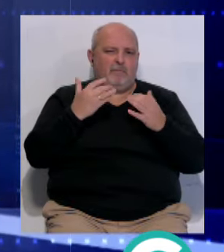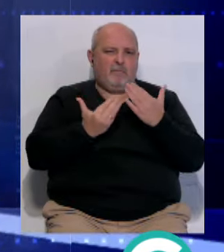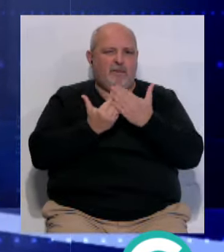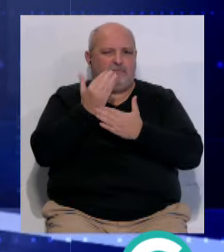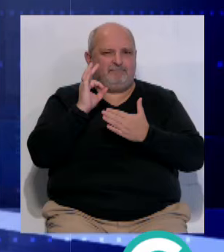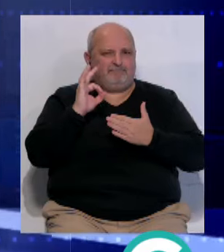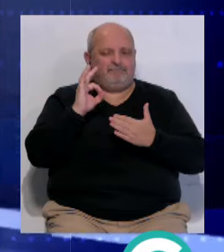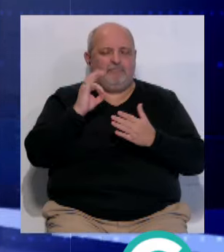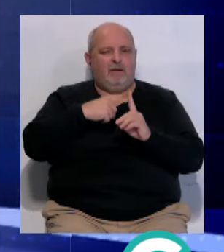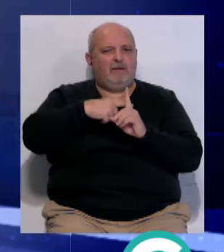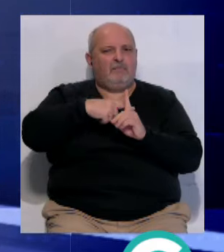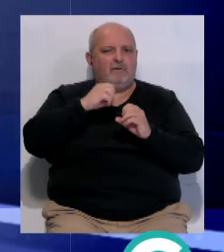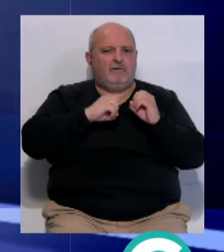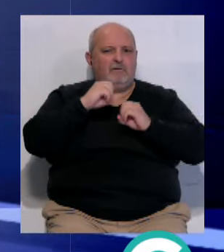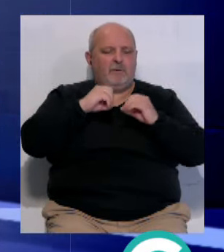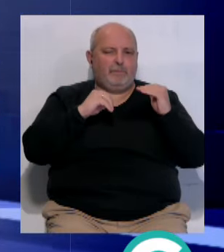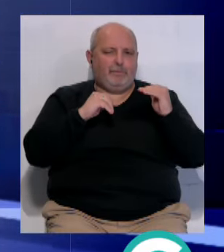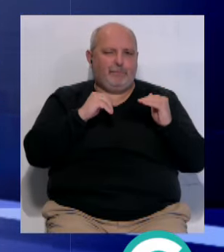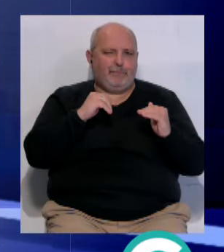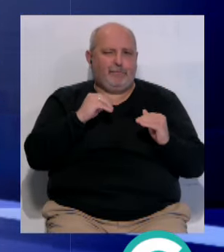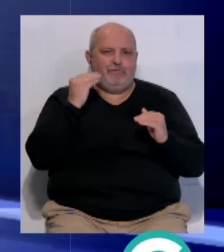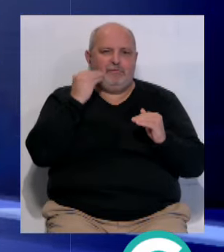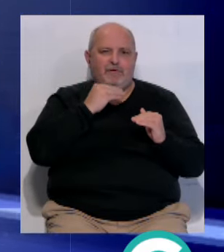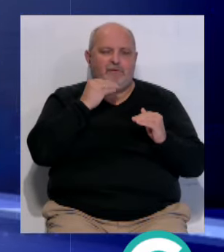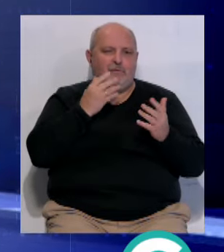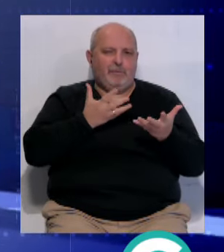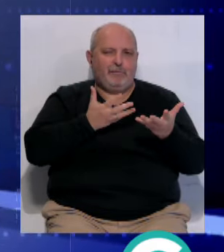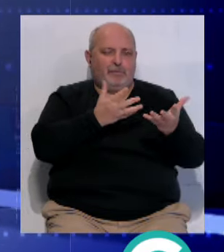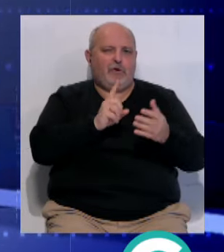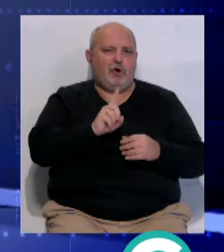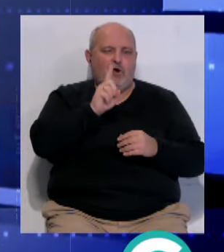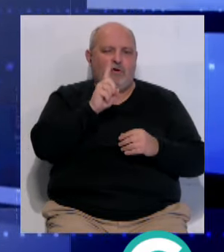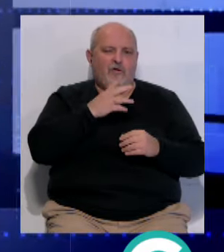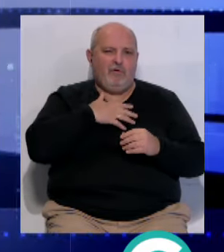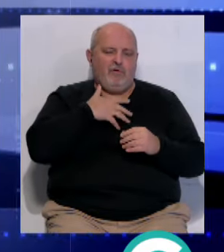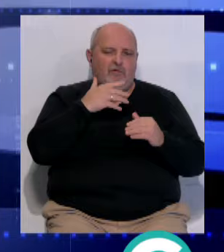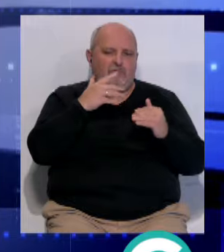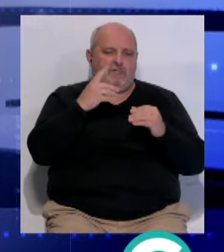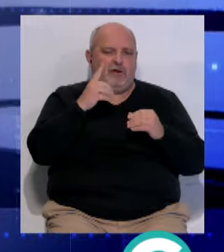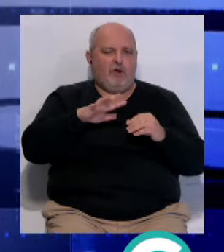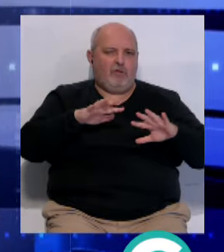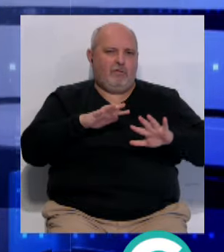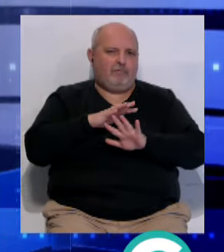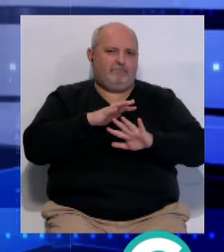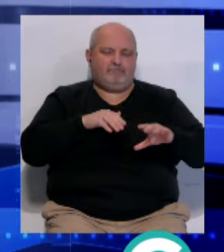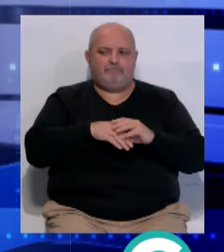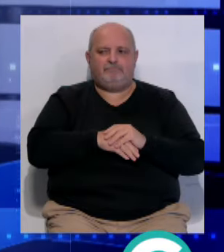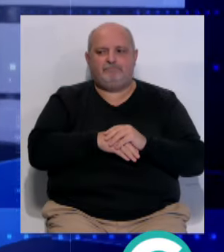matinales... ...las temperaturas en descenso... ...y los vientos soplarán del norte... ...y de flojos variables... ...en el litoral.